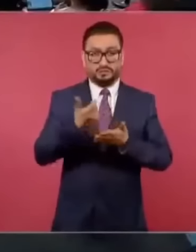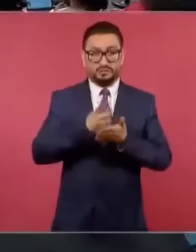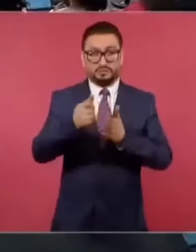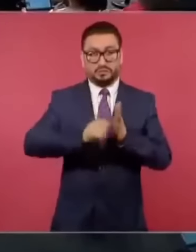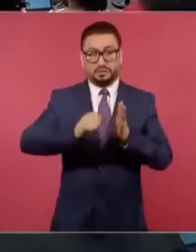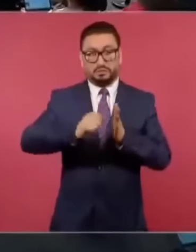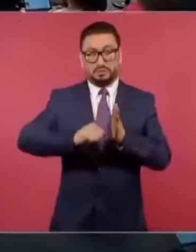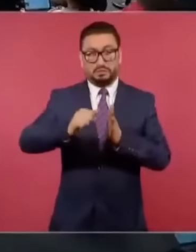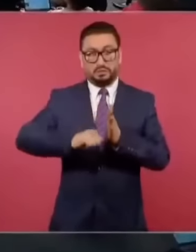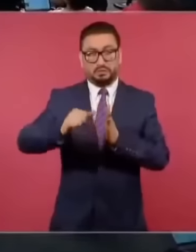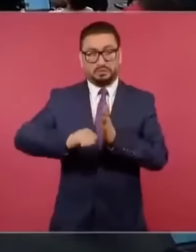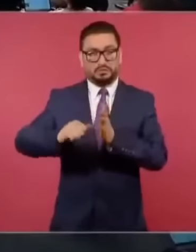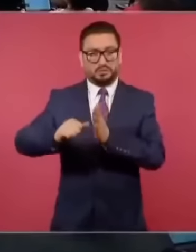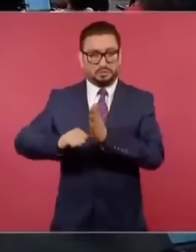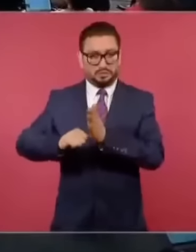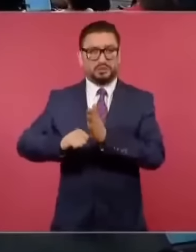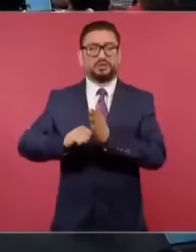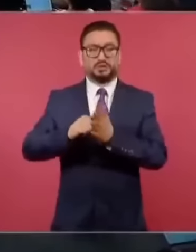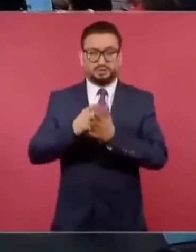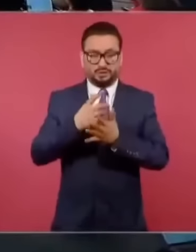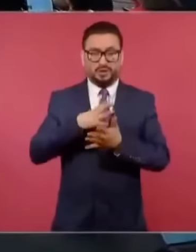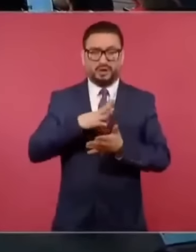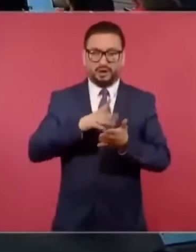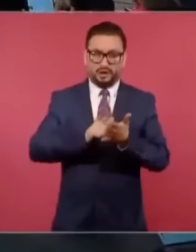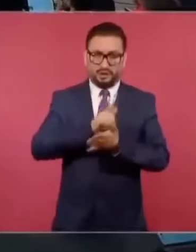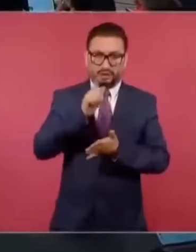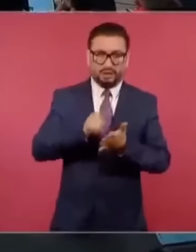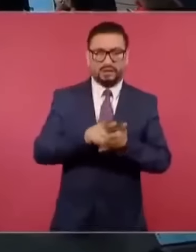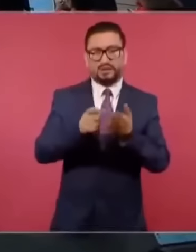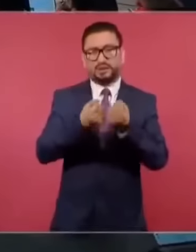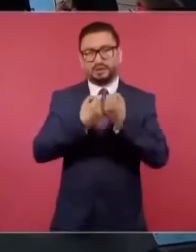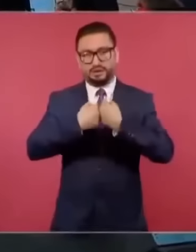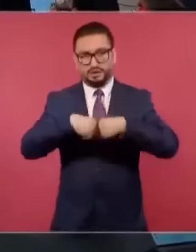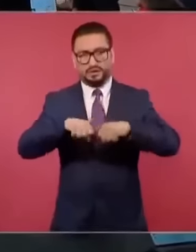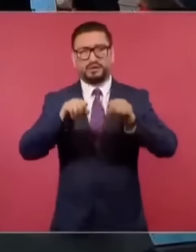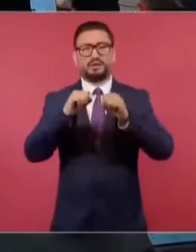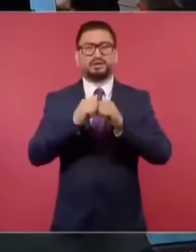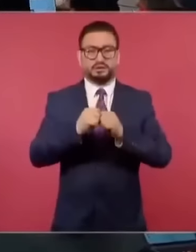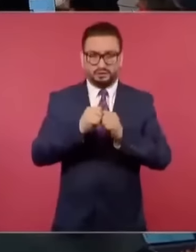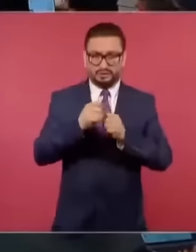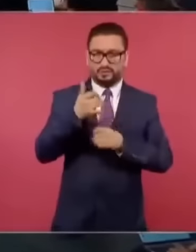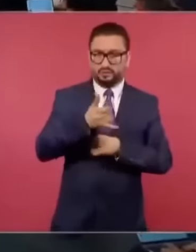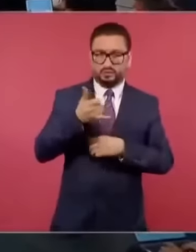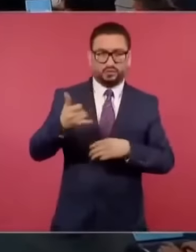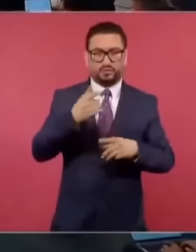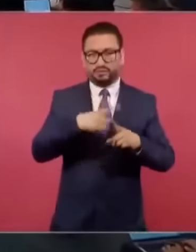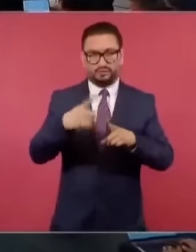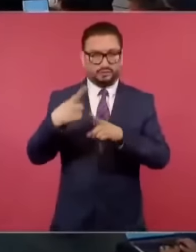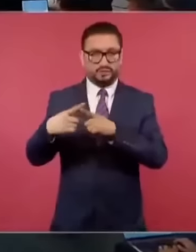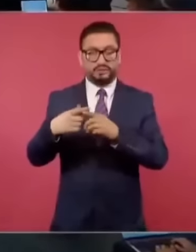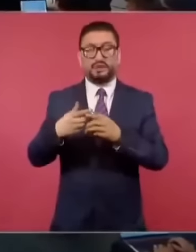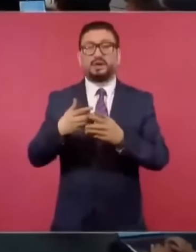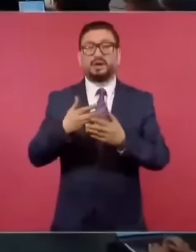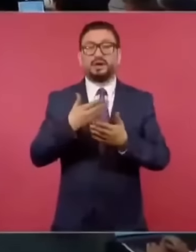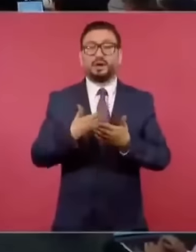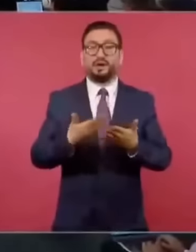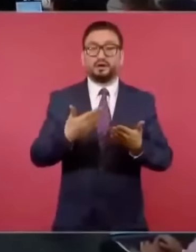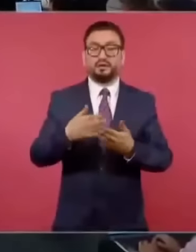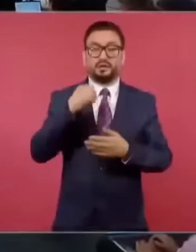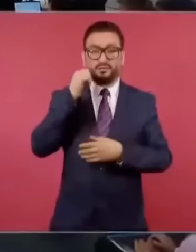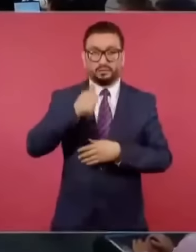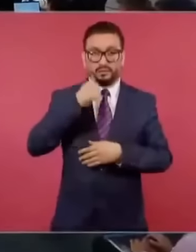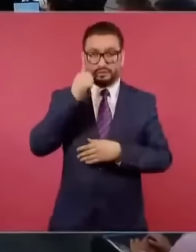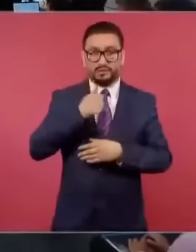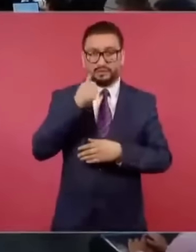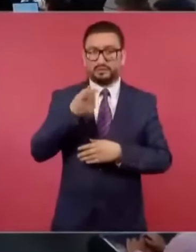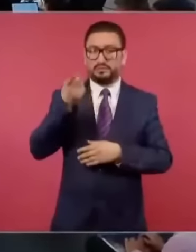con prestaciones, IMSS, Infonavit, etcétera. A partir del mes de abril los